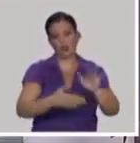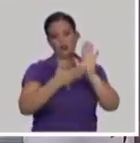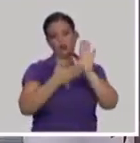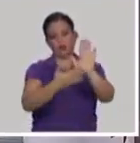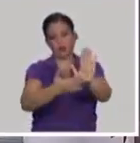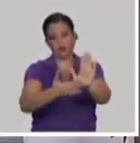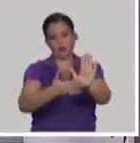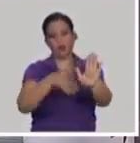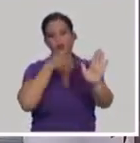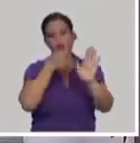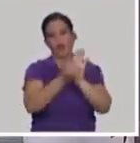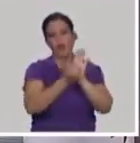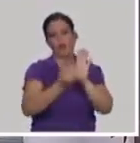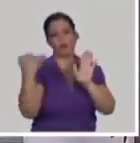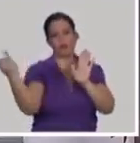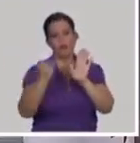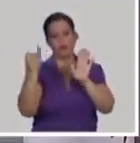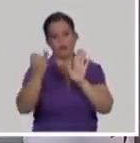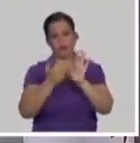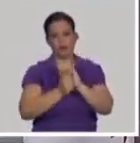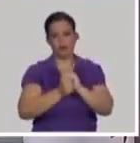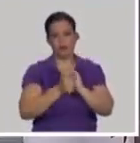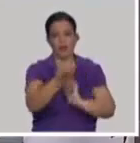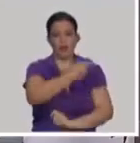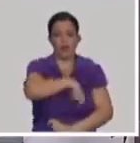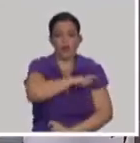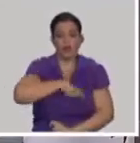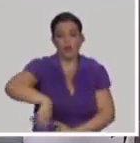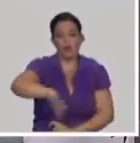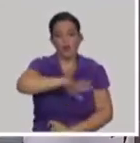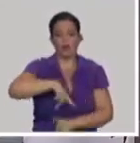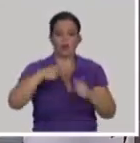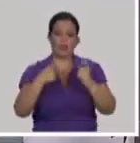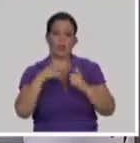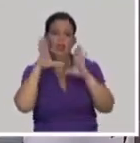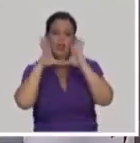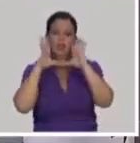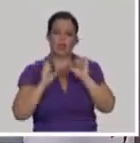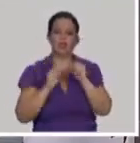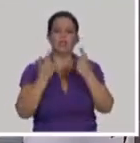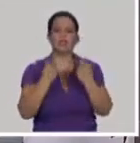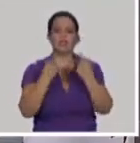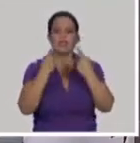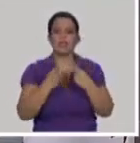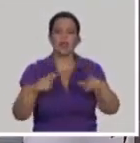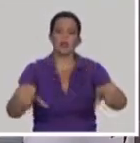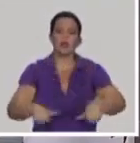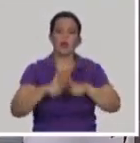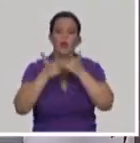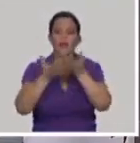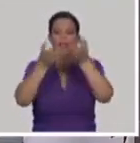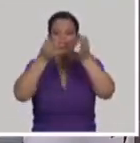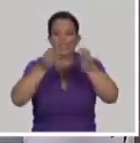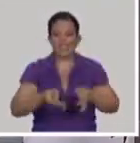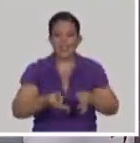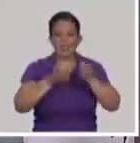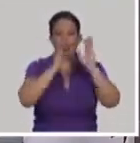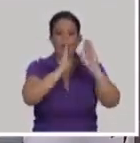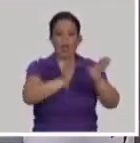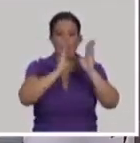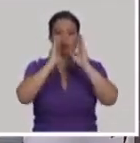que la población entienda que es muy necesario poder cumplimentar cada una de esas etapas muy aceleradas, pero